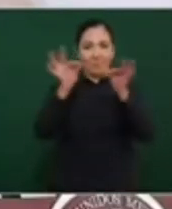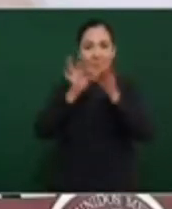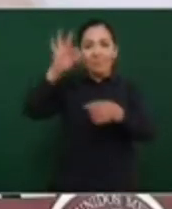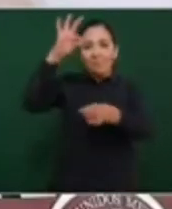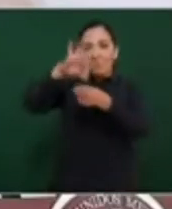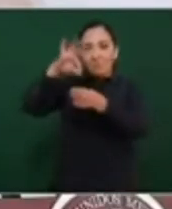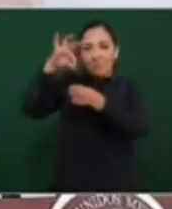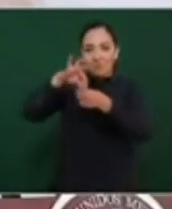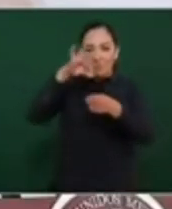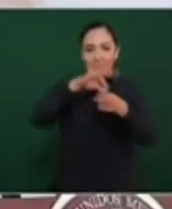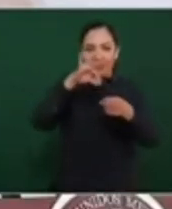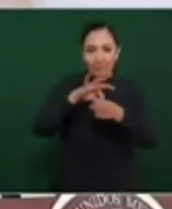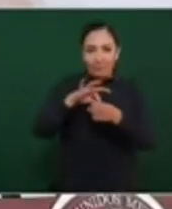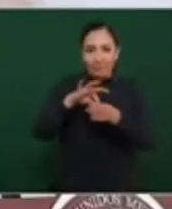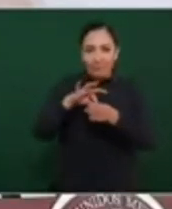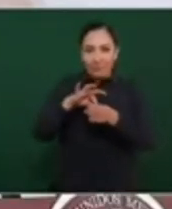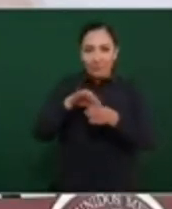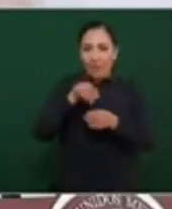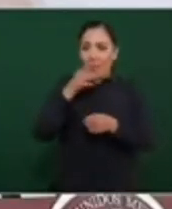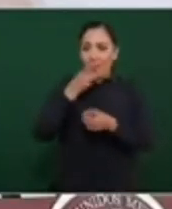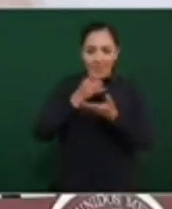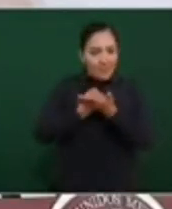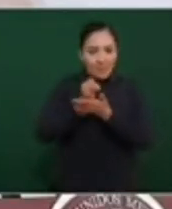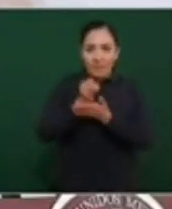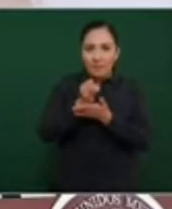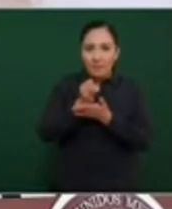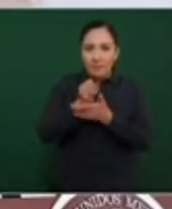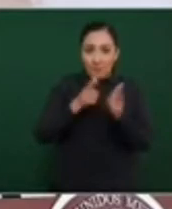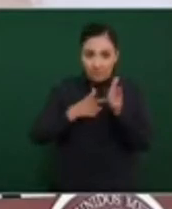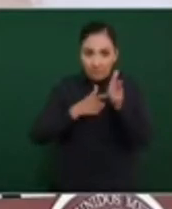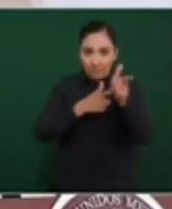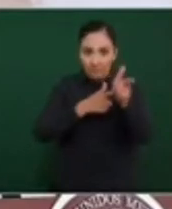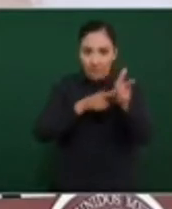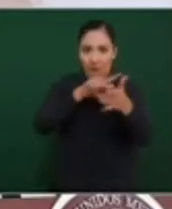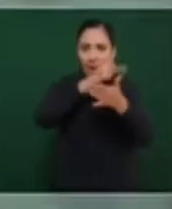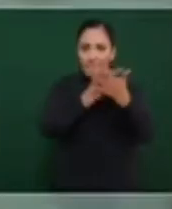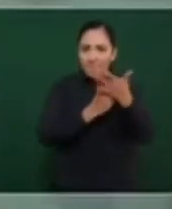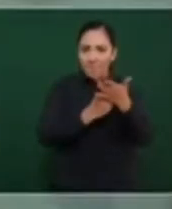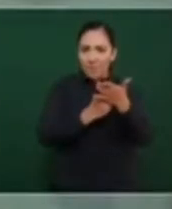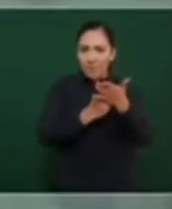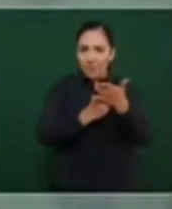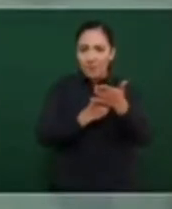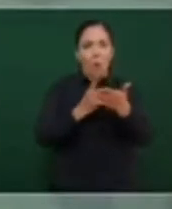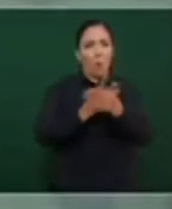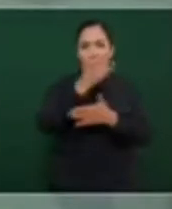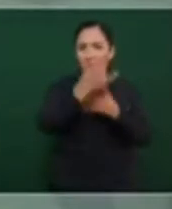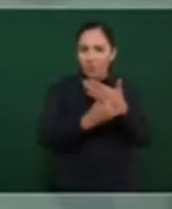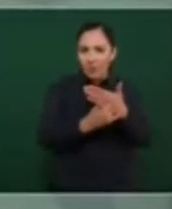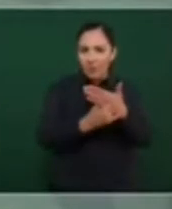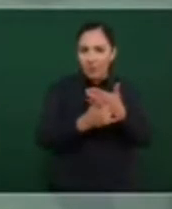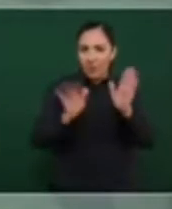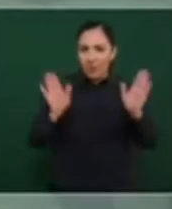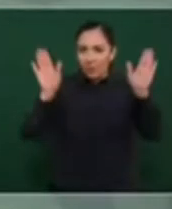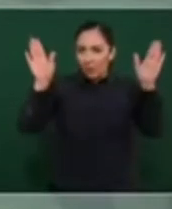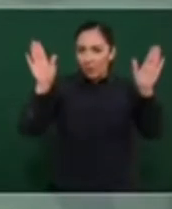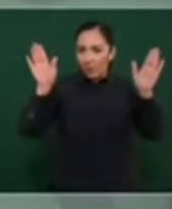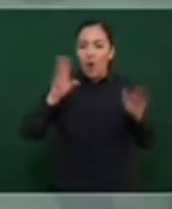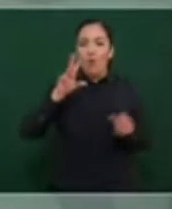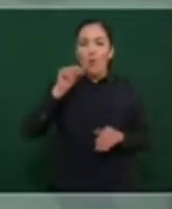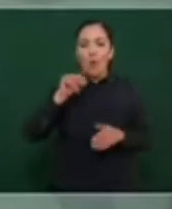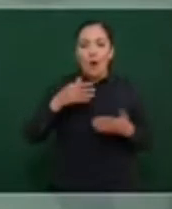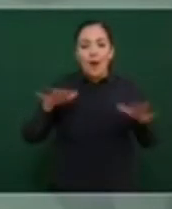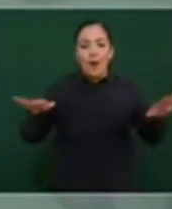no continuar con ese proyecto y hacer el aeropuerto nuevo en la base